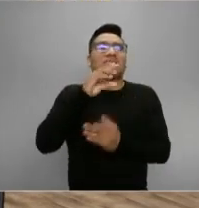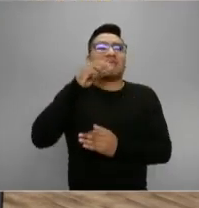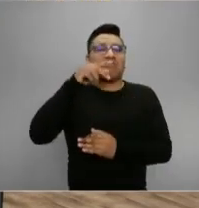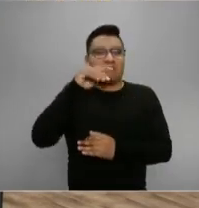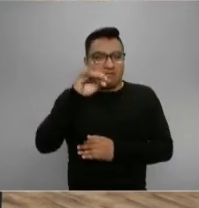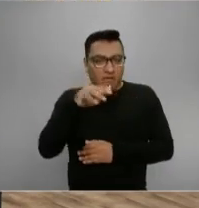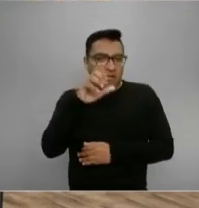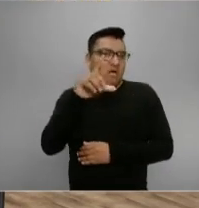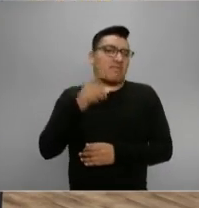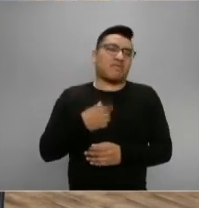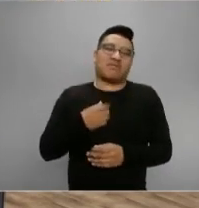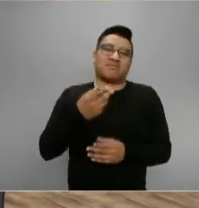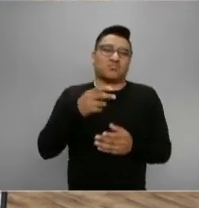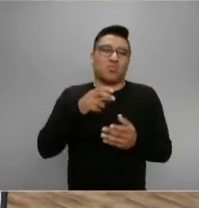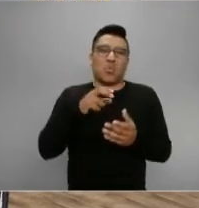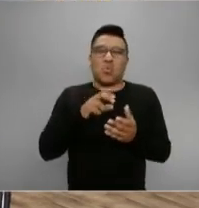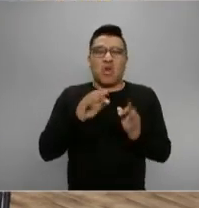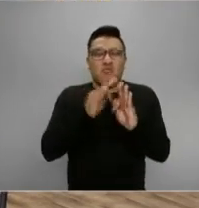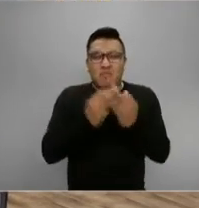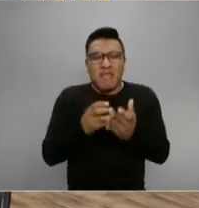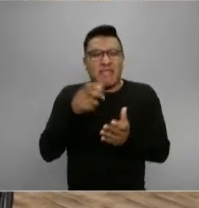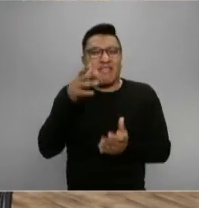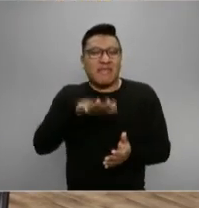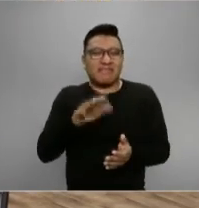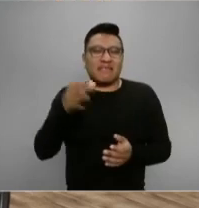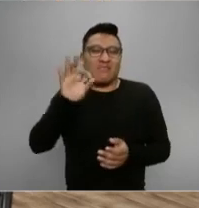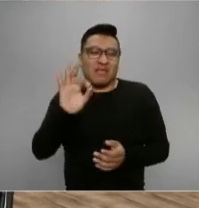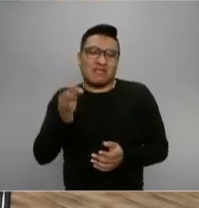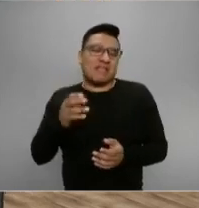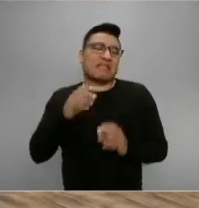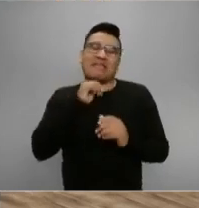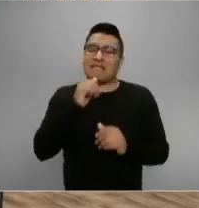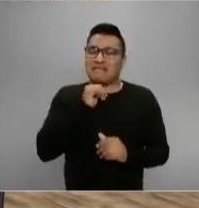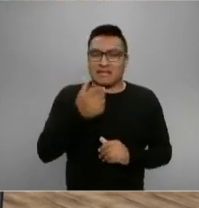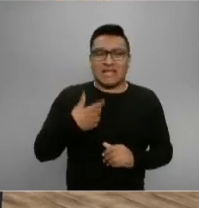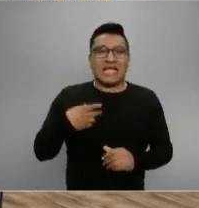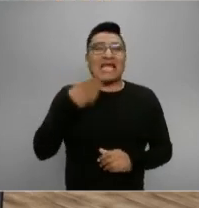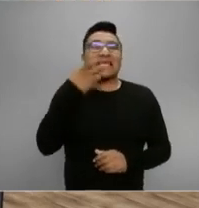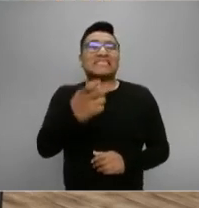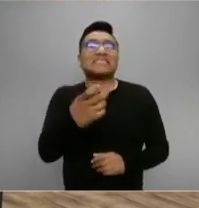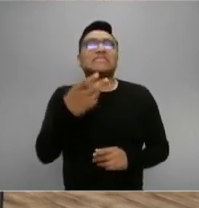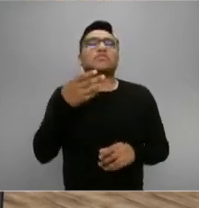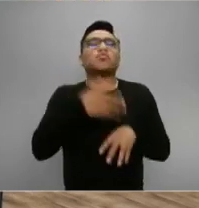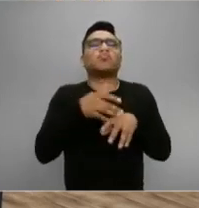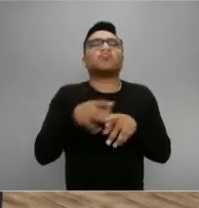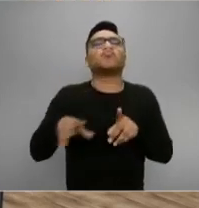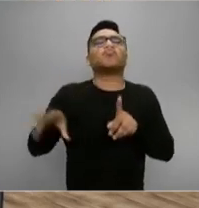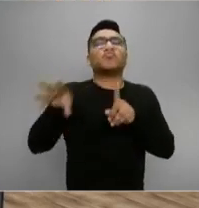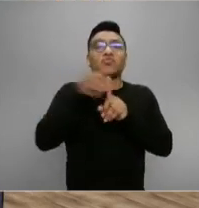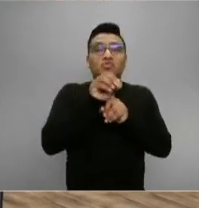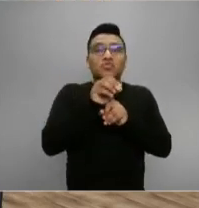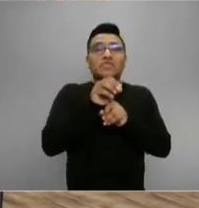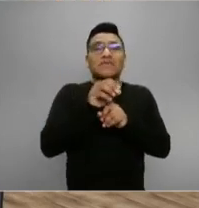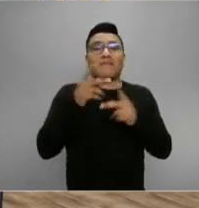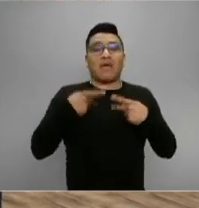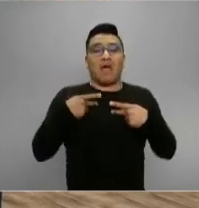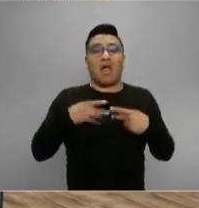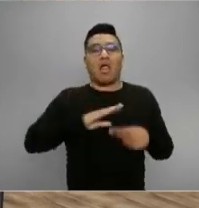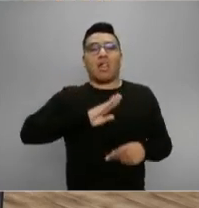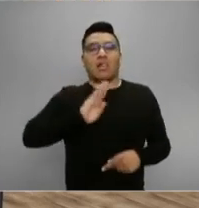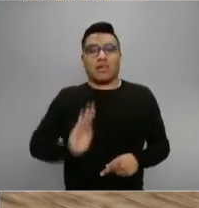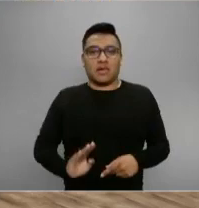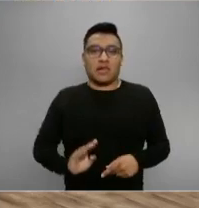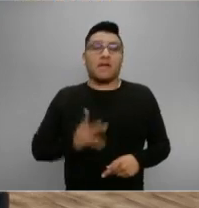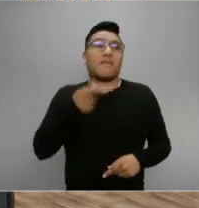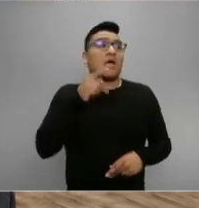10 o de nada. Son los datos que China dice que tiene de infectados y de muertos. Los que tiene Estados Unidos, que ahí no